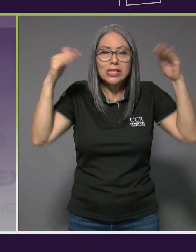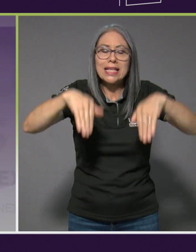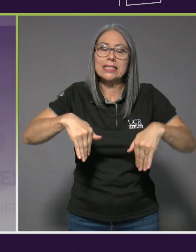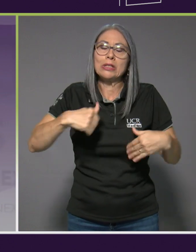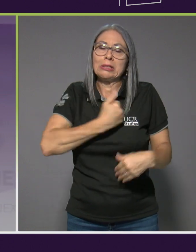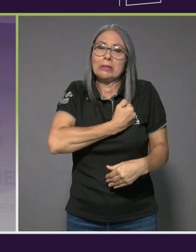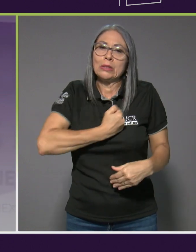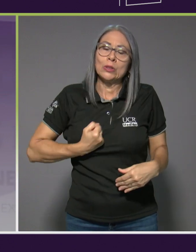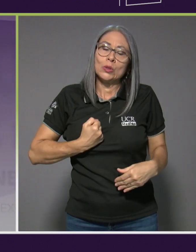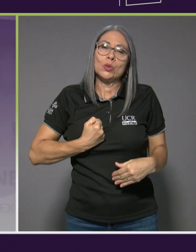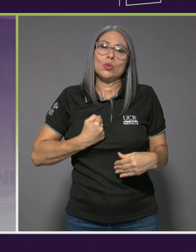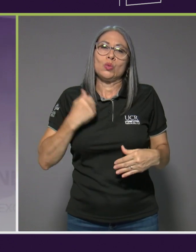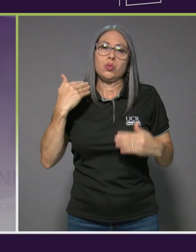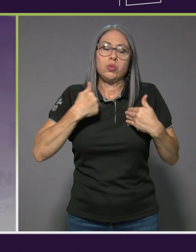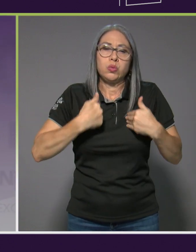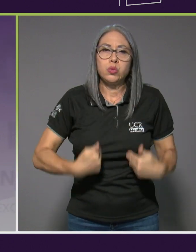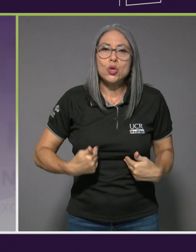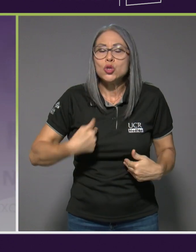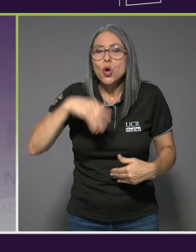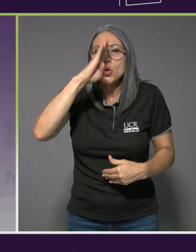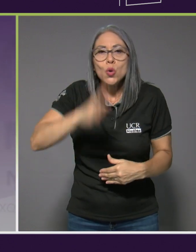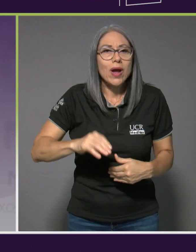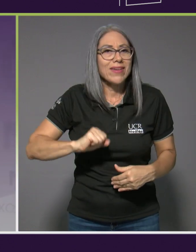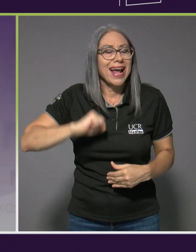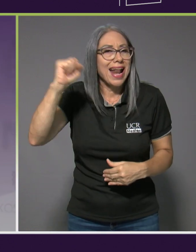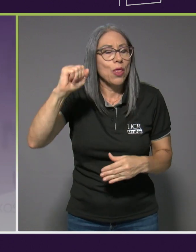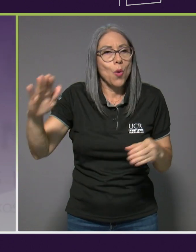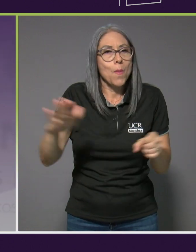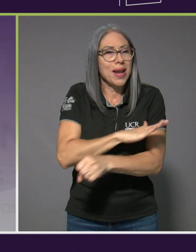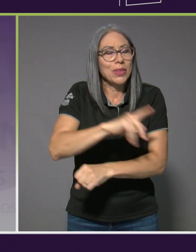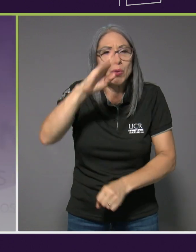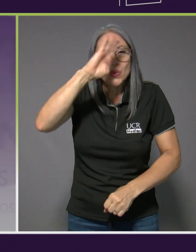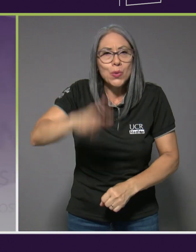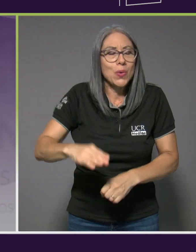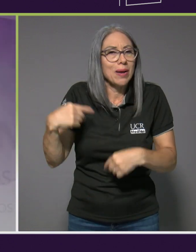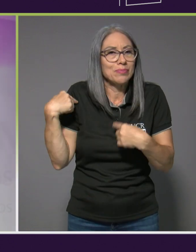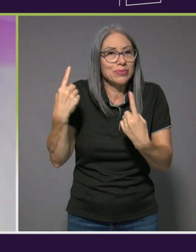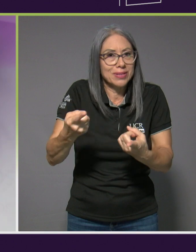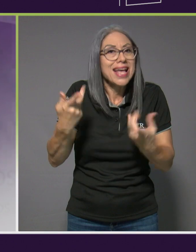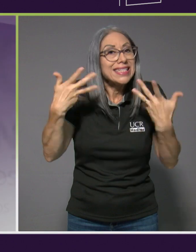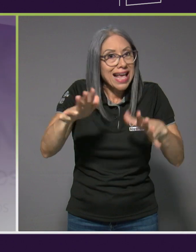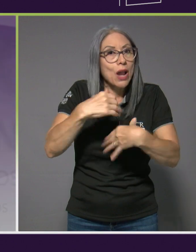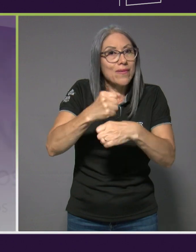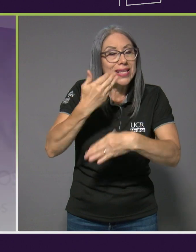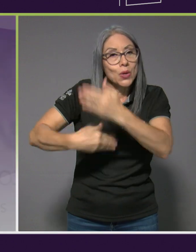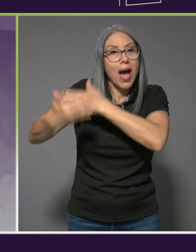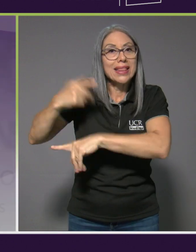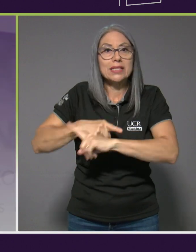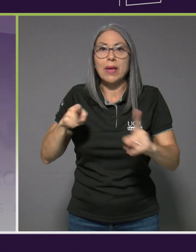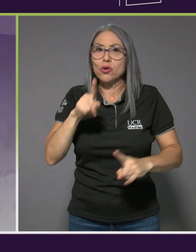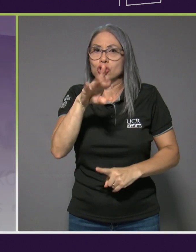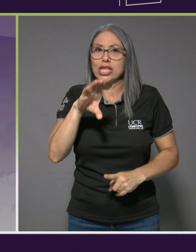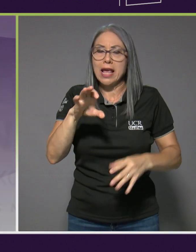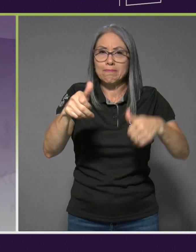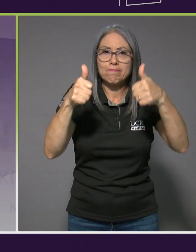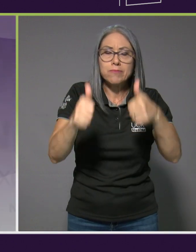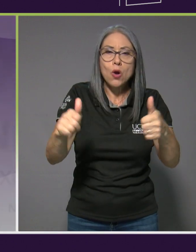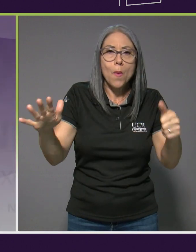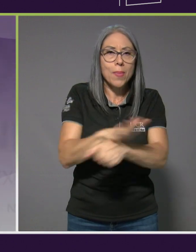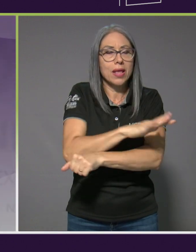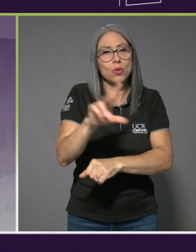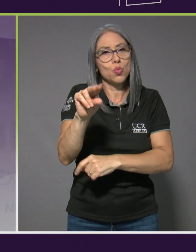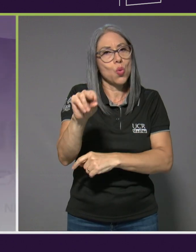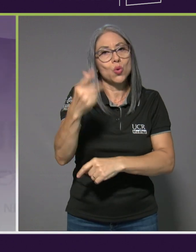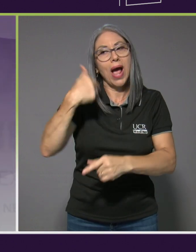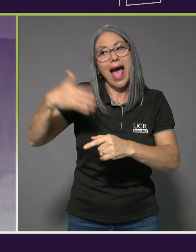completo ni en entrenamiento ni nada, yo había nadado mariposa pero nunca un cien completo. Estaba muy pequeña,